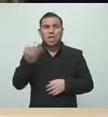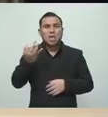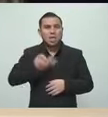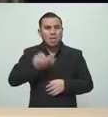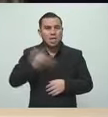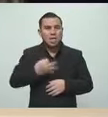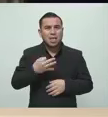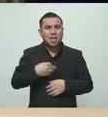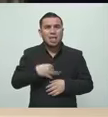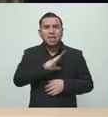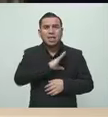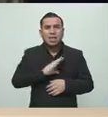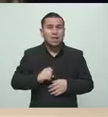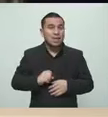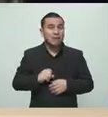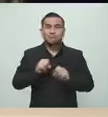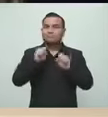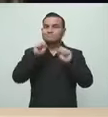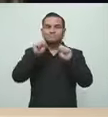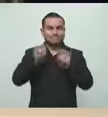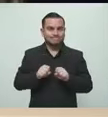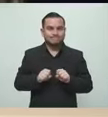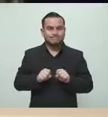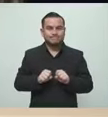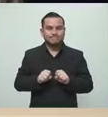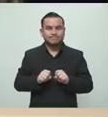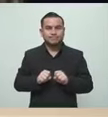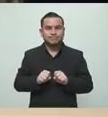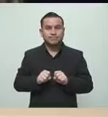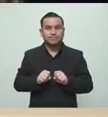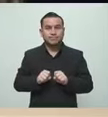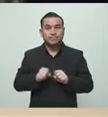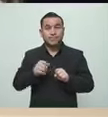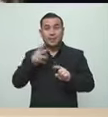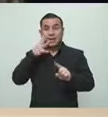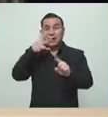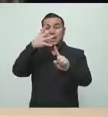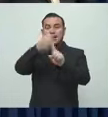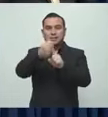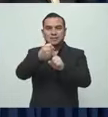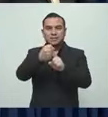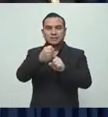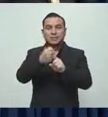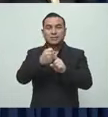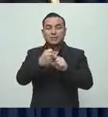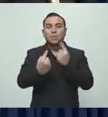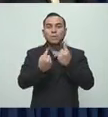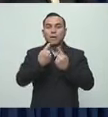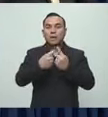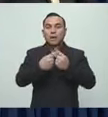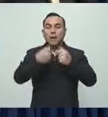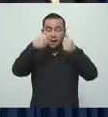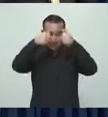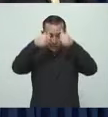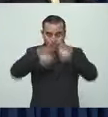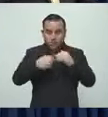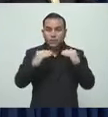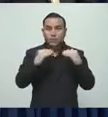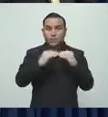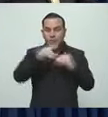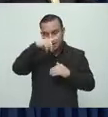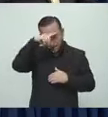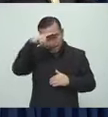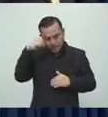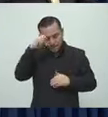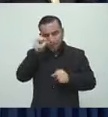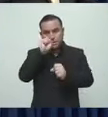del país no logremos lograr esto, o sea, lograr este acuerdo. Nosotros queremos dejar claro